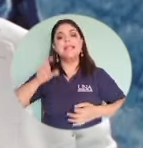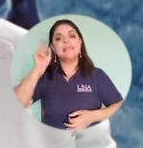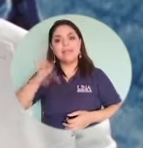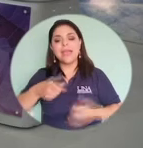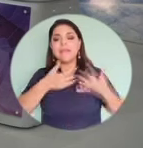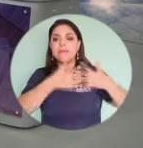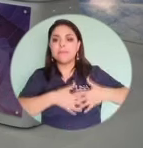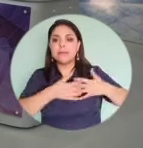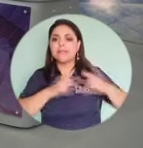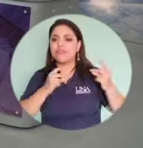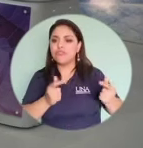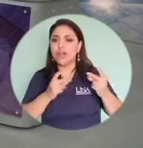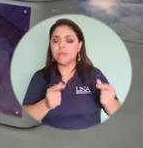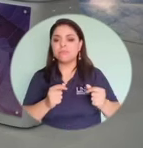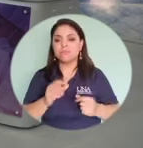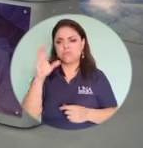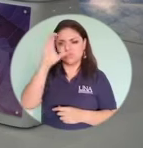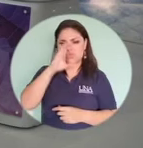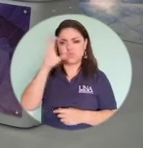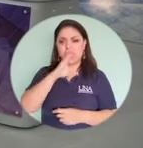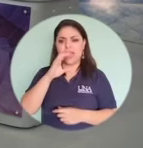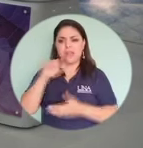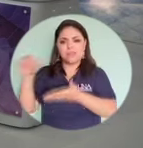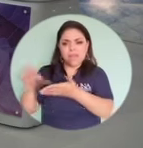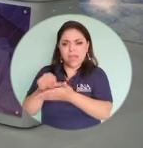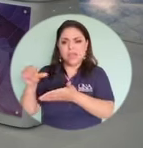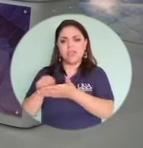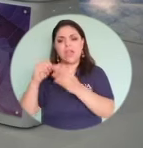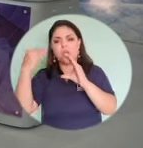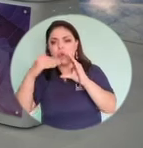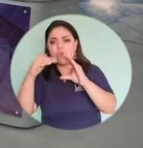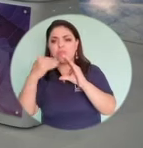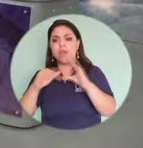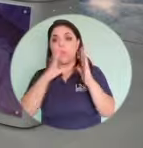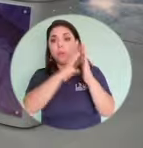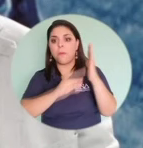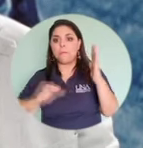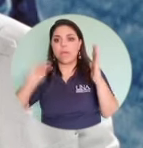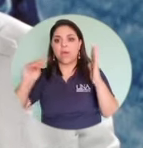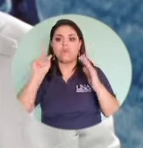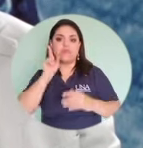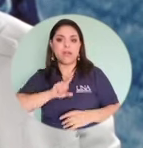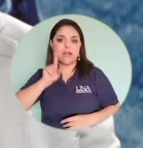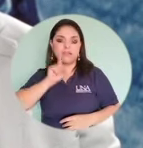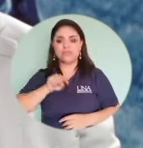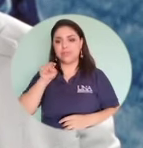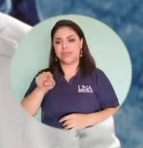para identificar correos, sitios clonados, y todo este tipo de